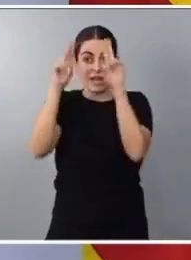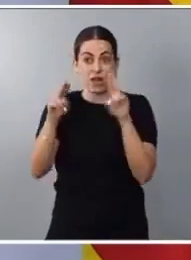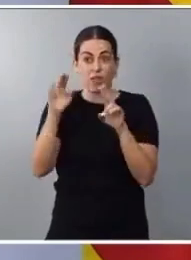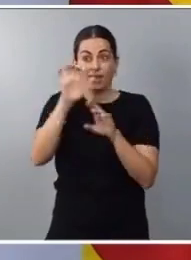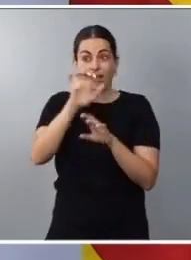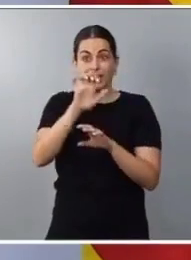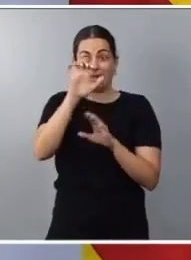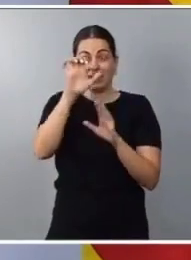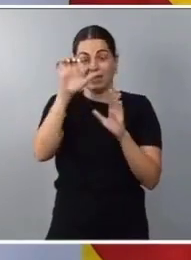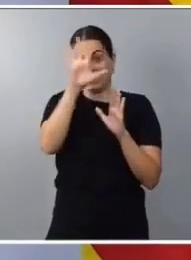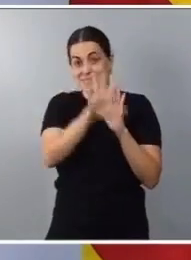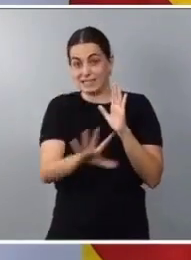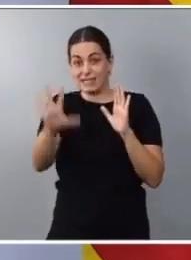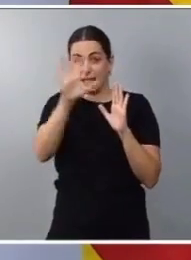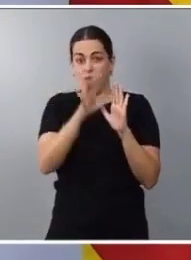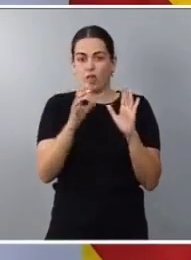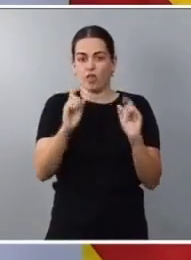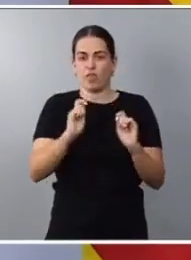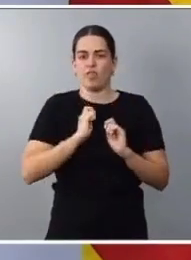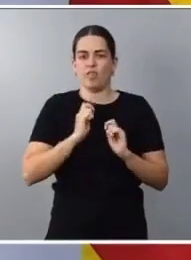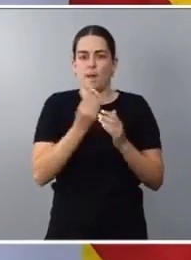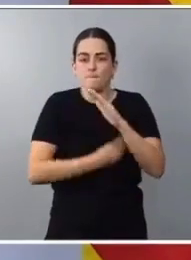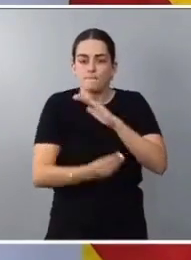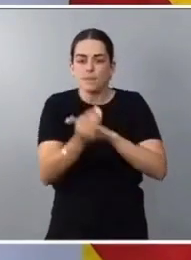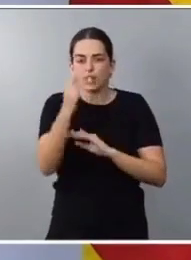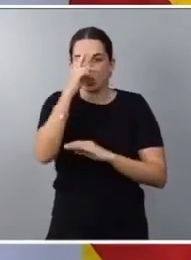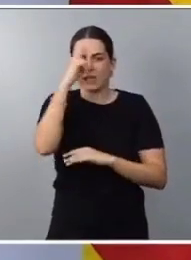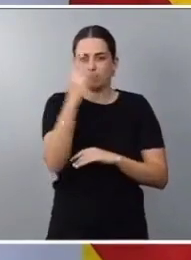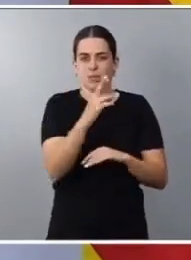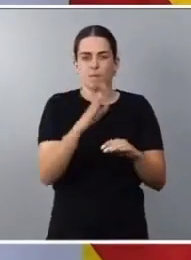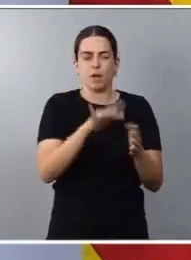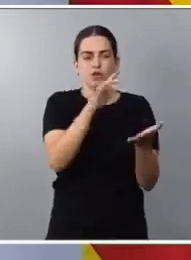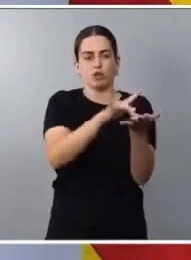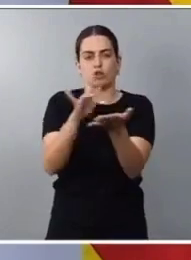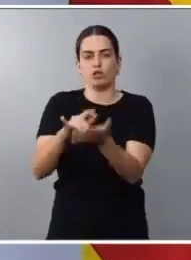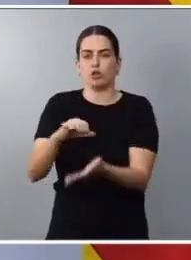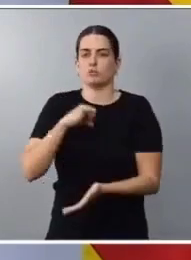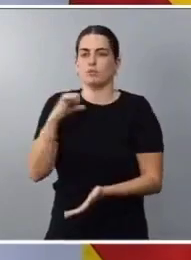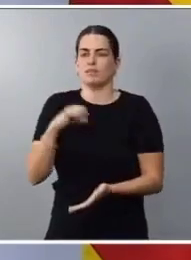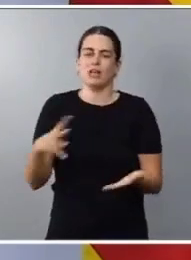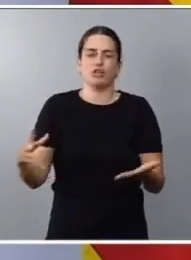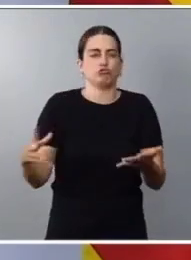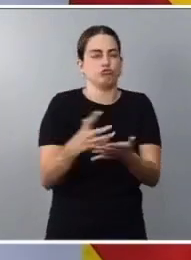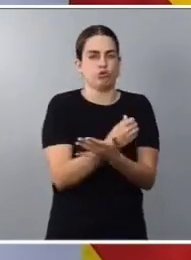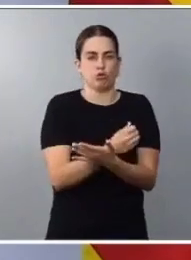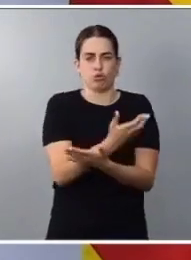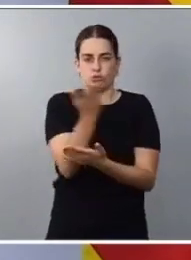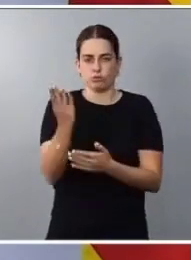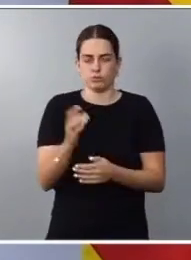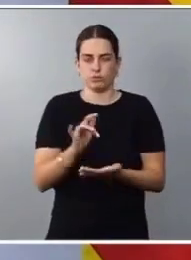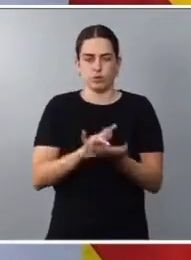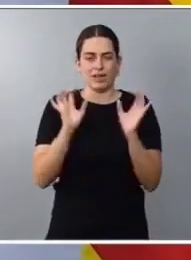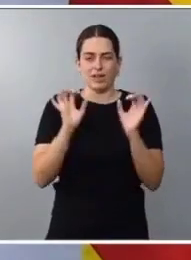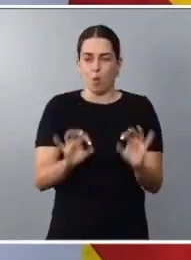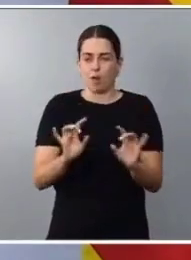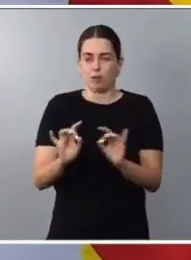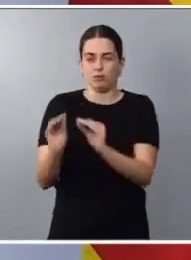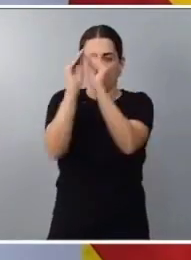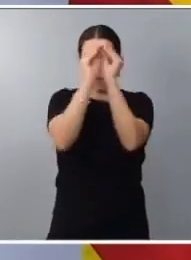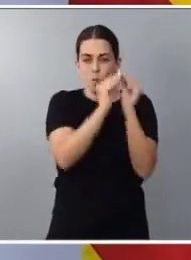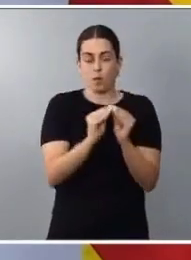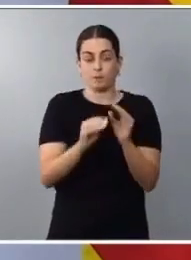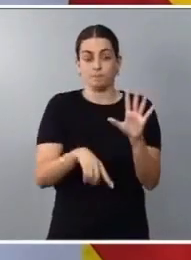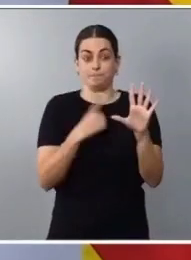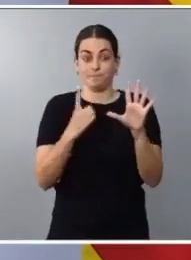garantizar un parto respetado lleguen a todos los hospitales y paritorios de nuestro país. En quinto lugar, respecto a la